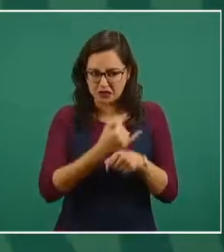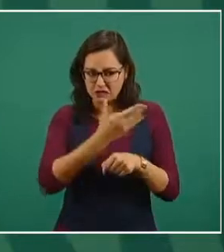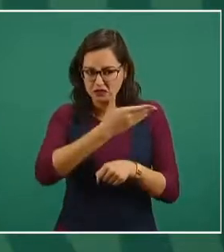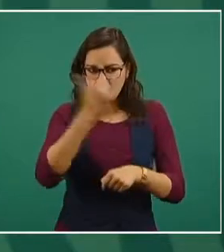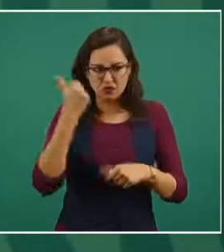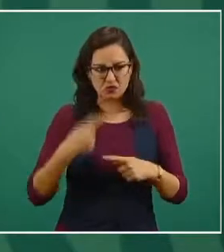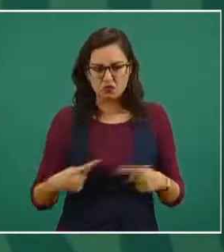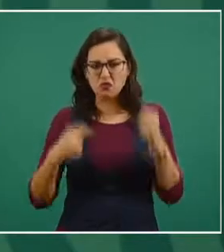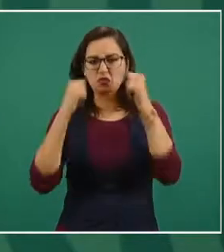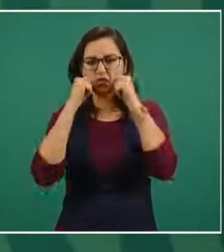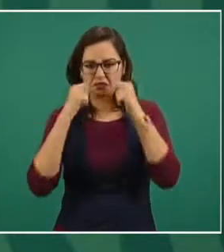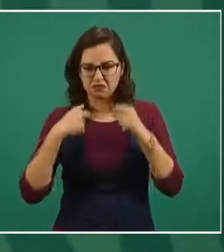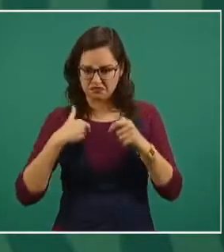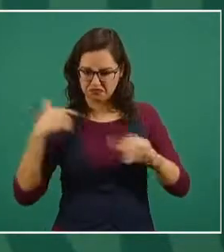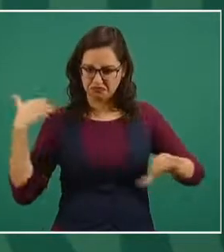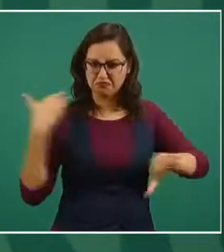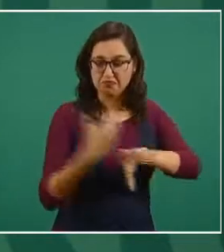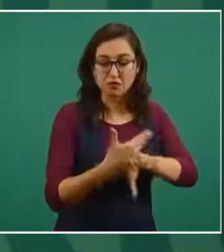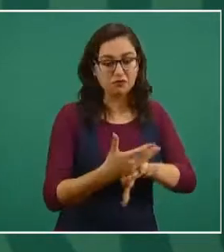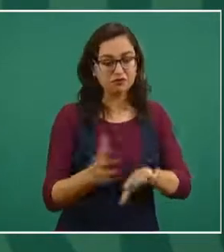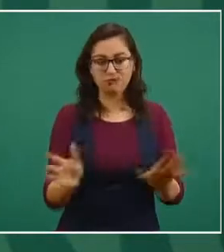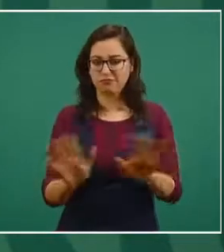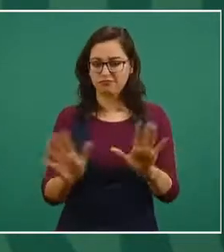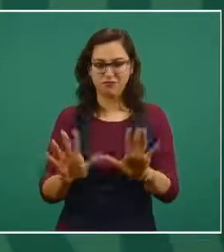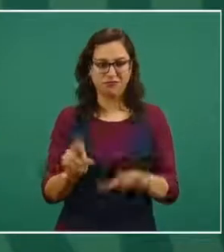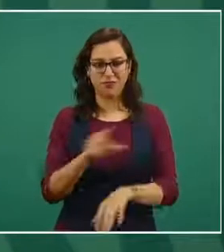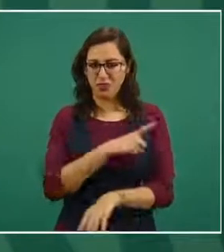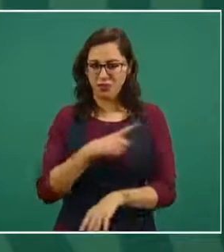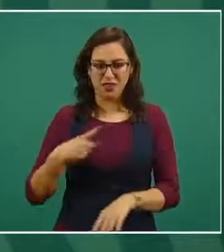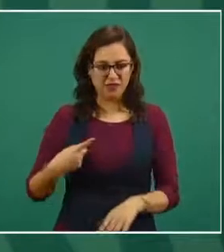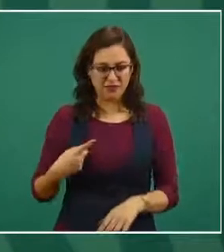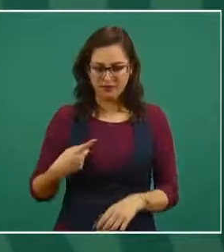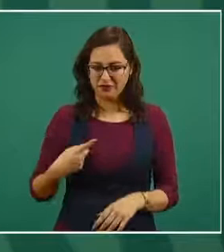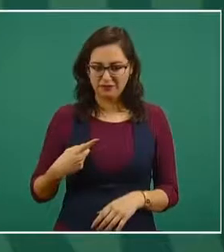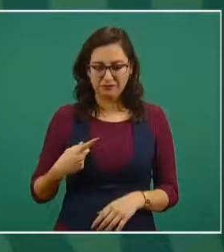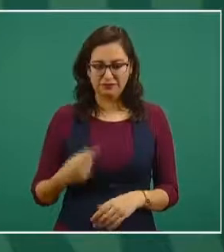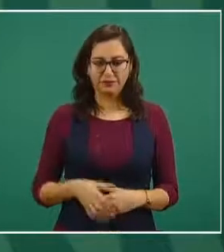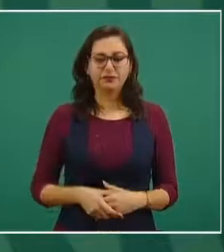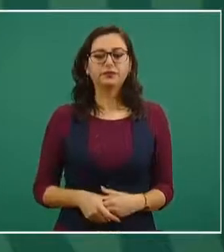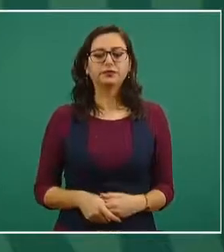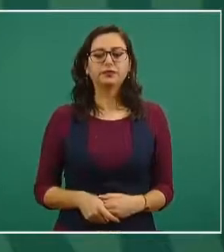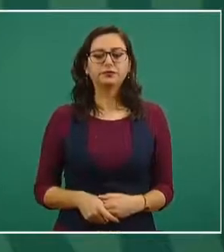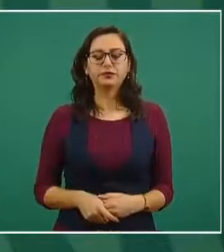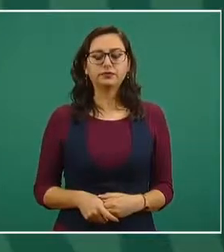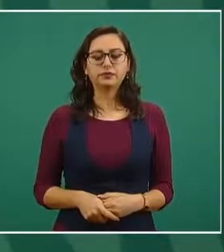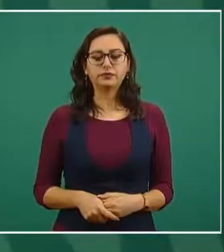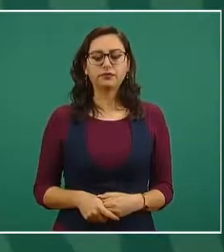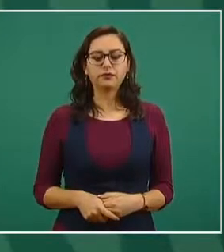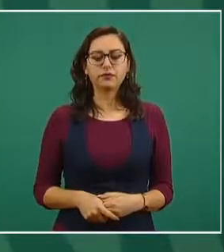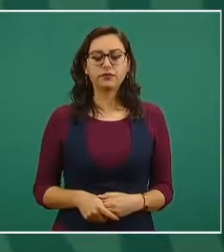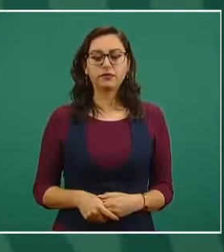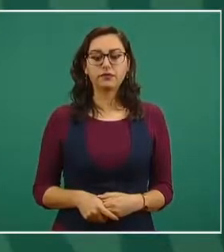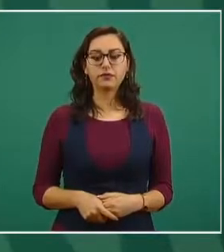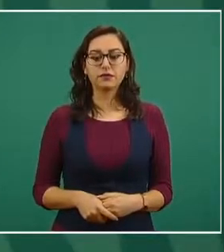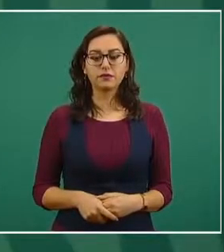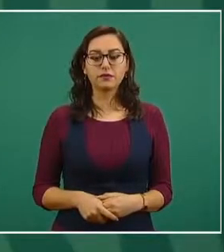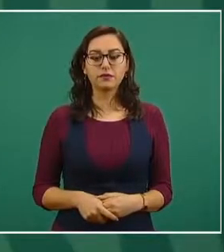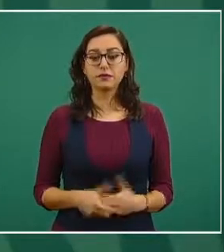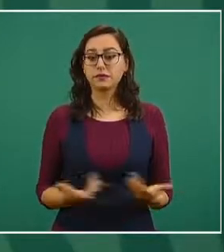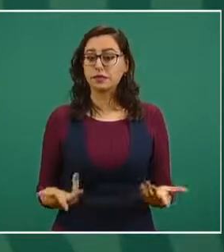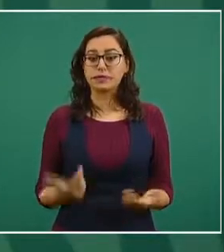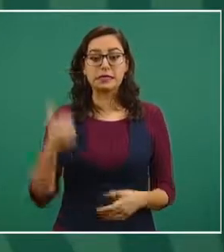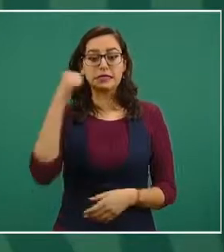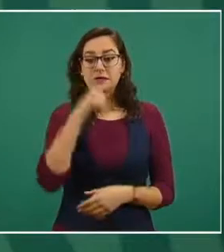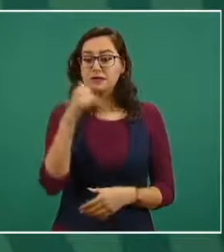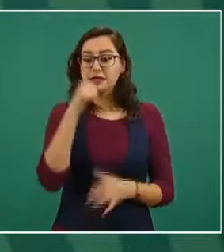lo más importante es la verdad